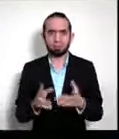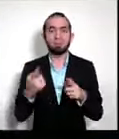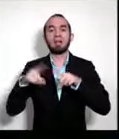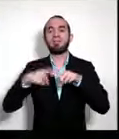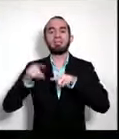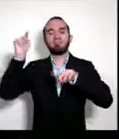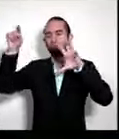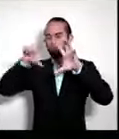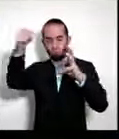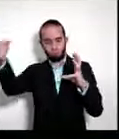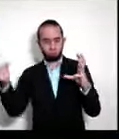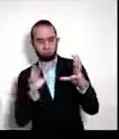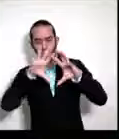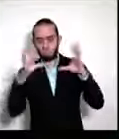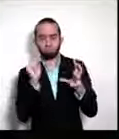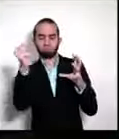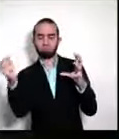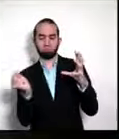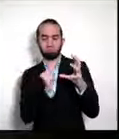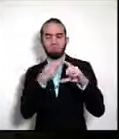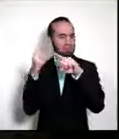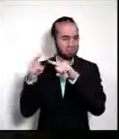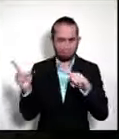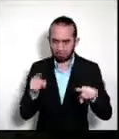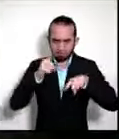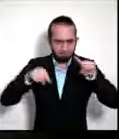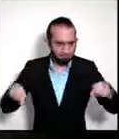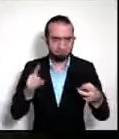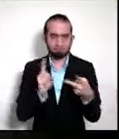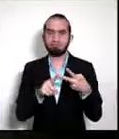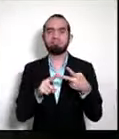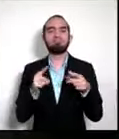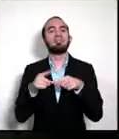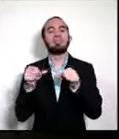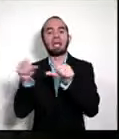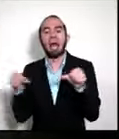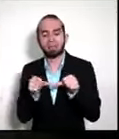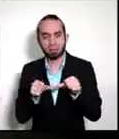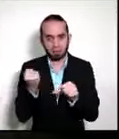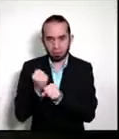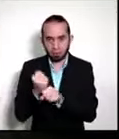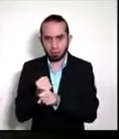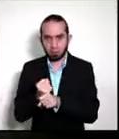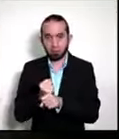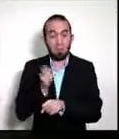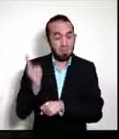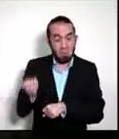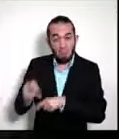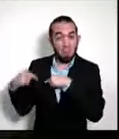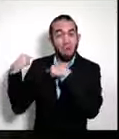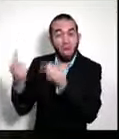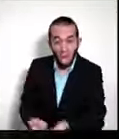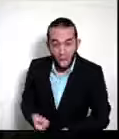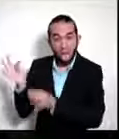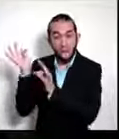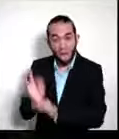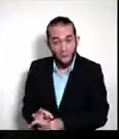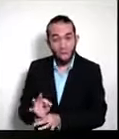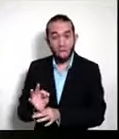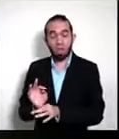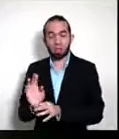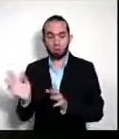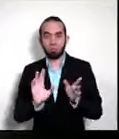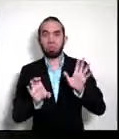orígenes es decir de diferentes partes del mundo con diversidad de sectores es decir sectores no tradicionales agricultura